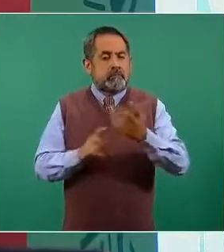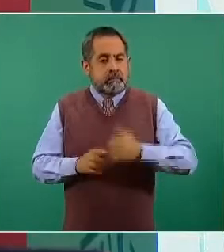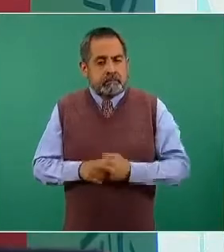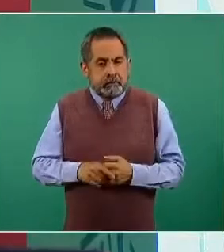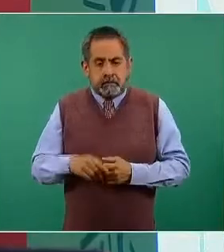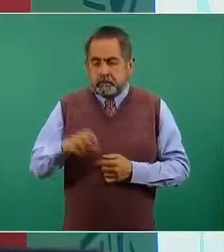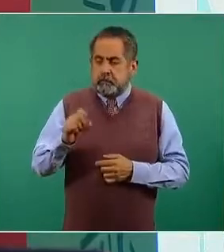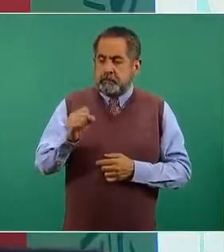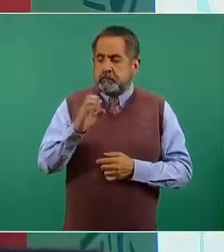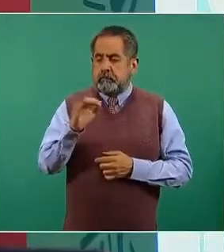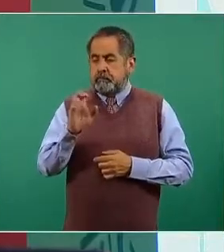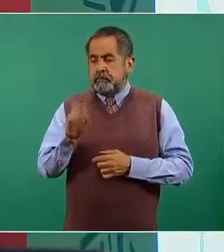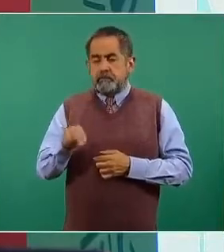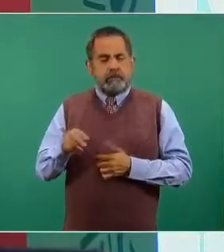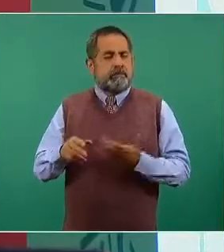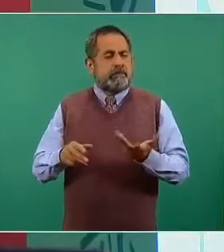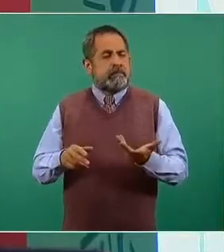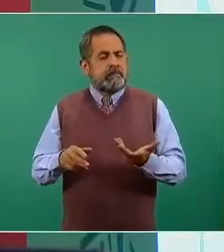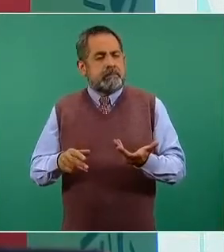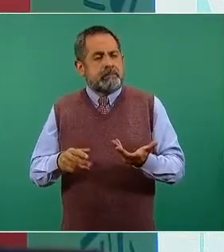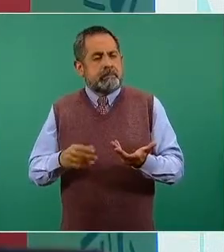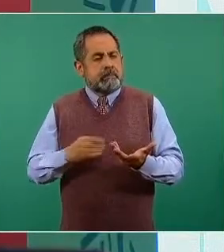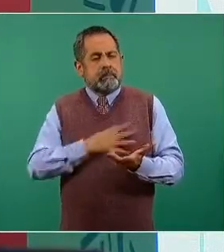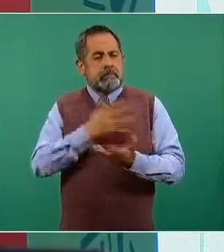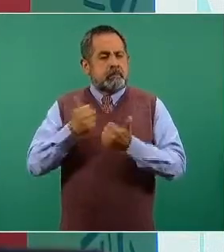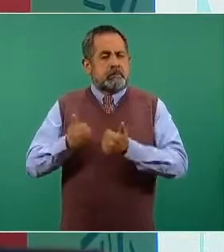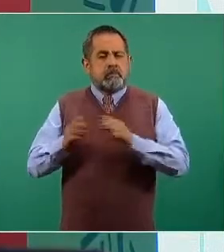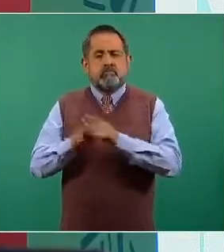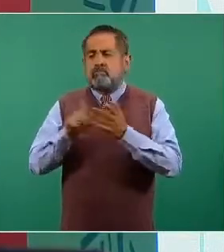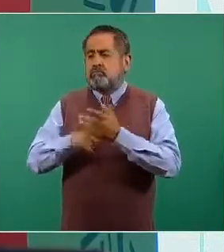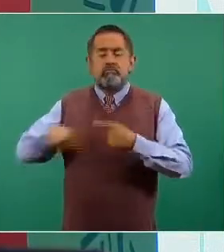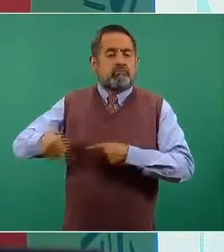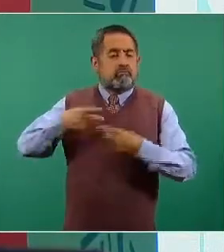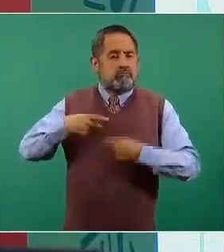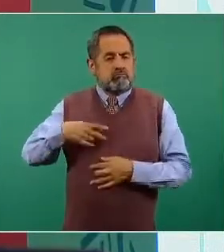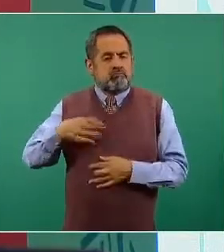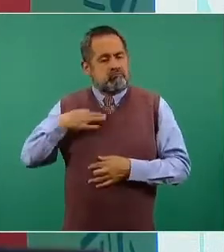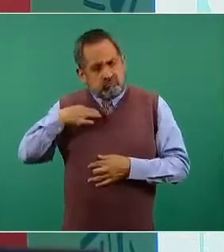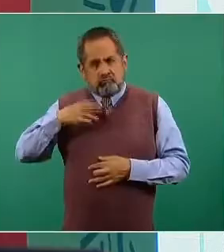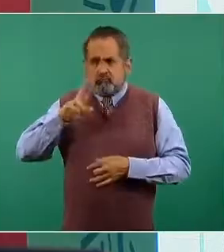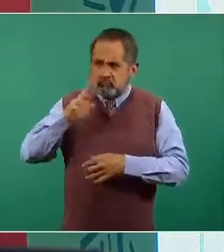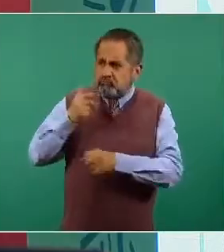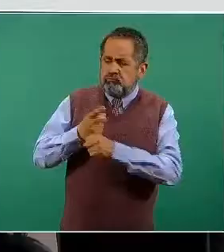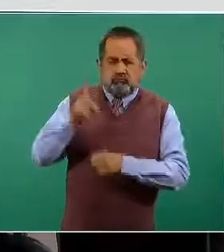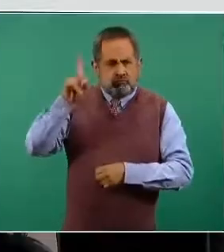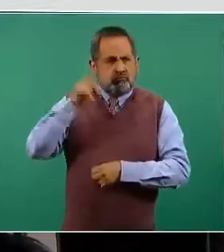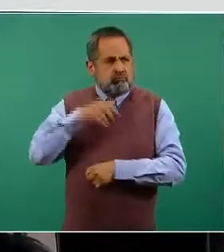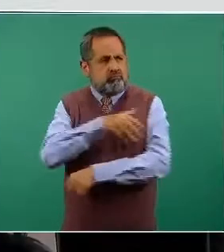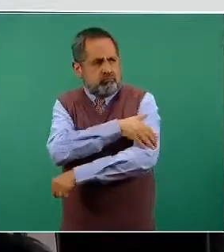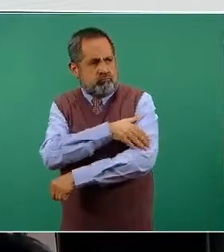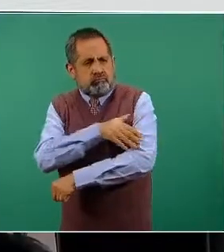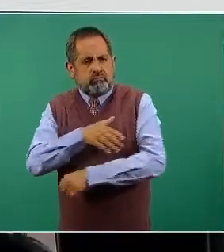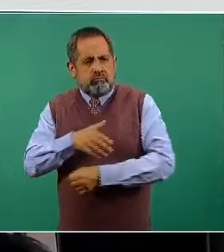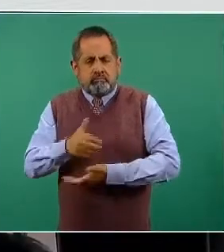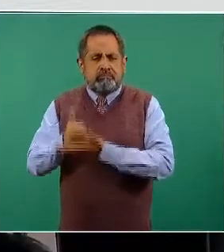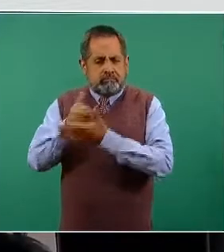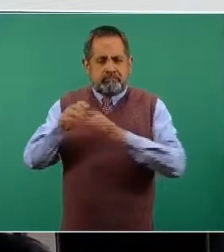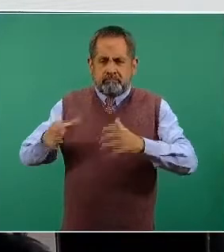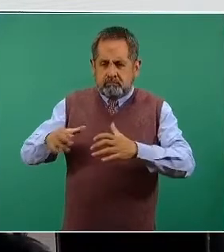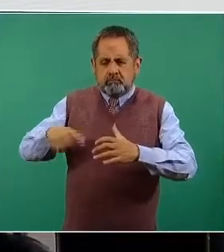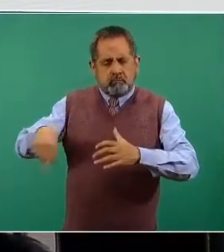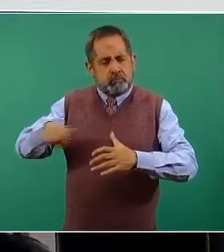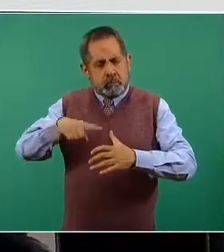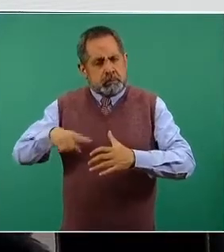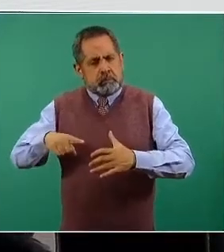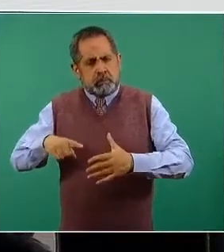bienestar, lo que hacen las personas voluntarias del sistema de bienestar. Los y las servidores de la Nación,